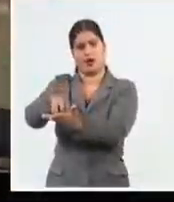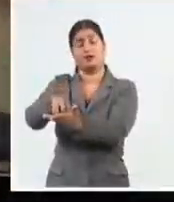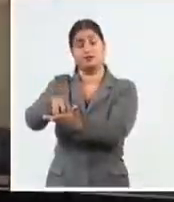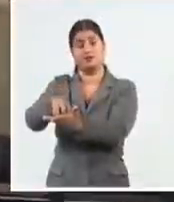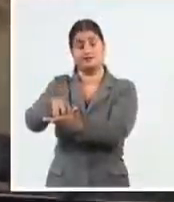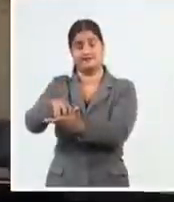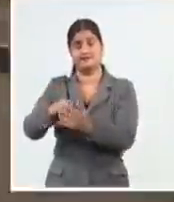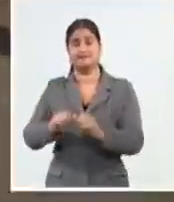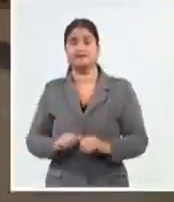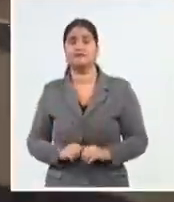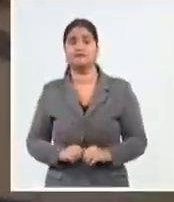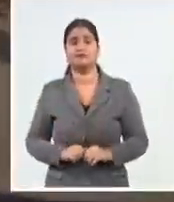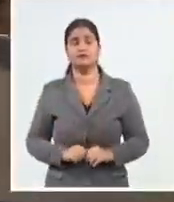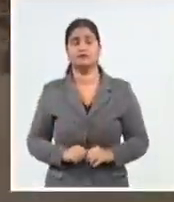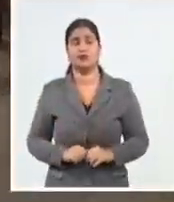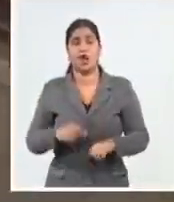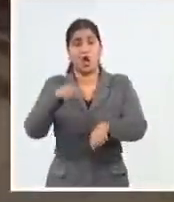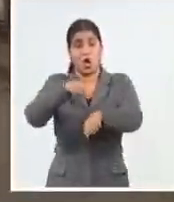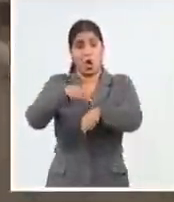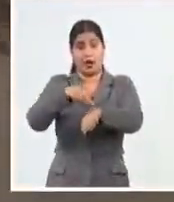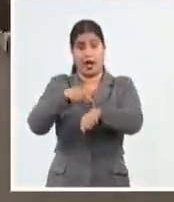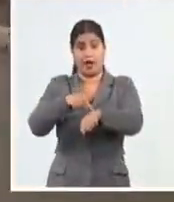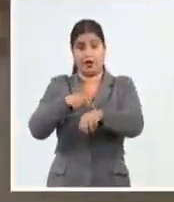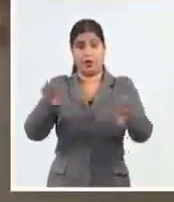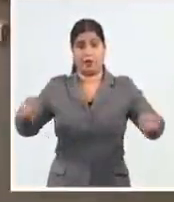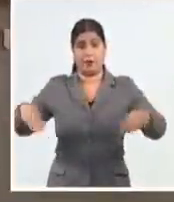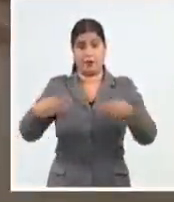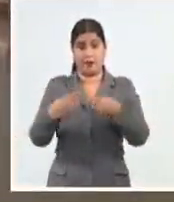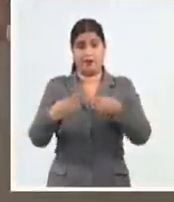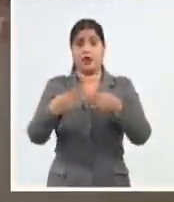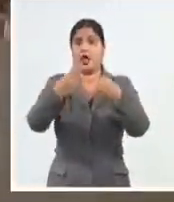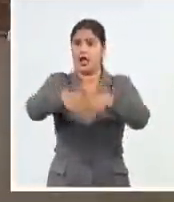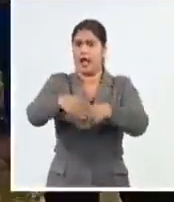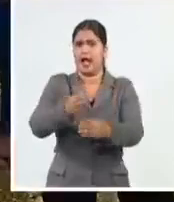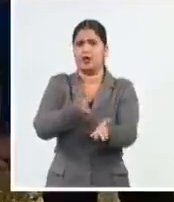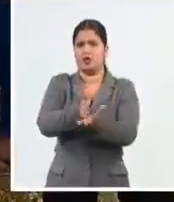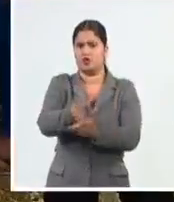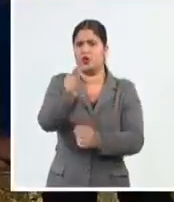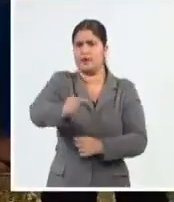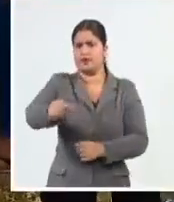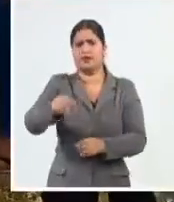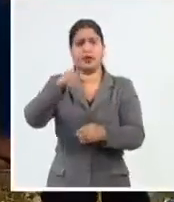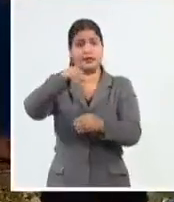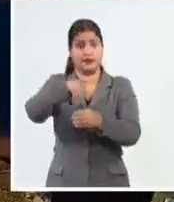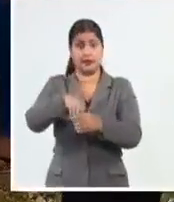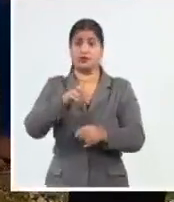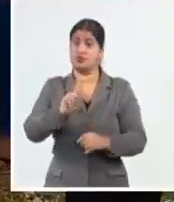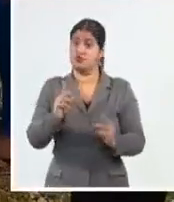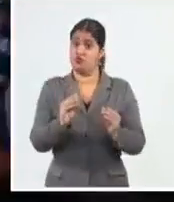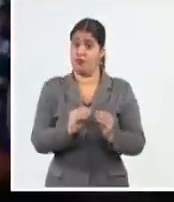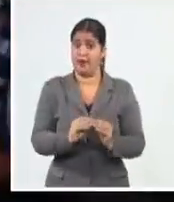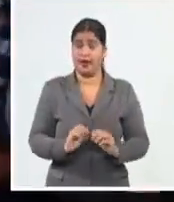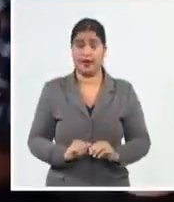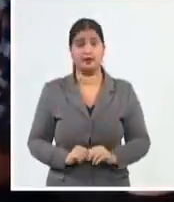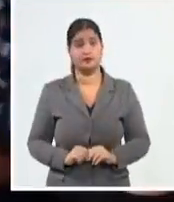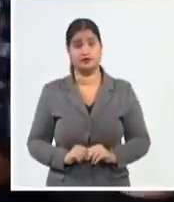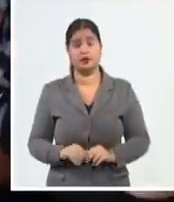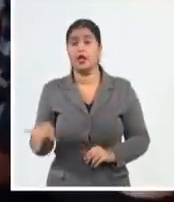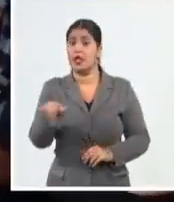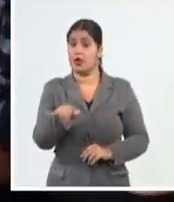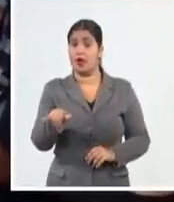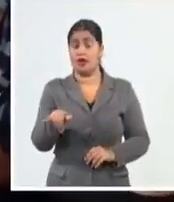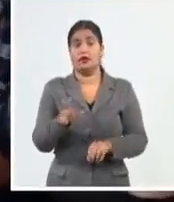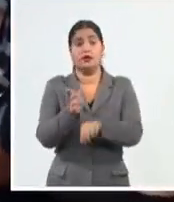movilidad en horarios restringidos, aglomeración de personas en instituciones estatales y atrasos en los traslados de casos confirmados